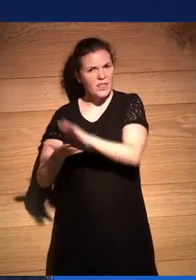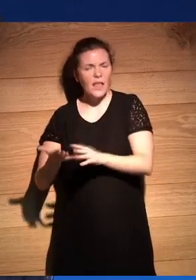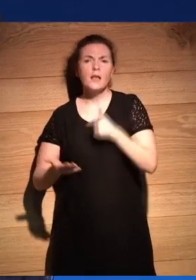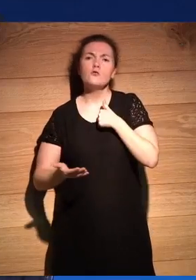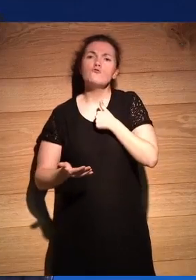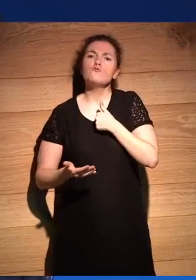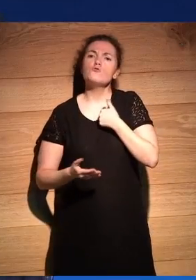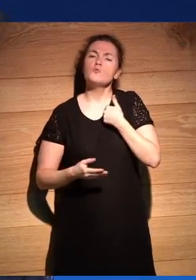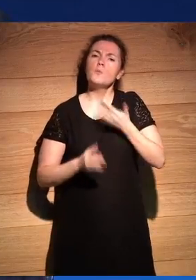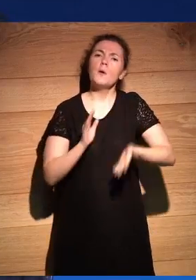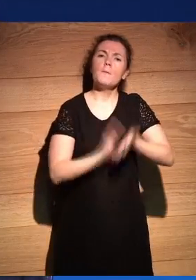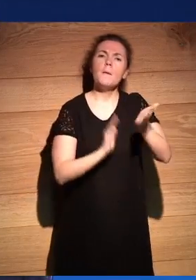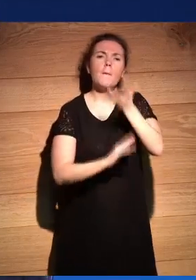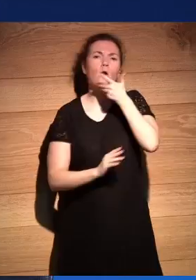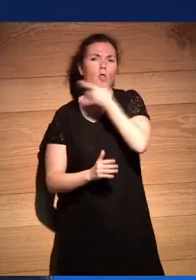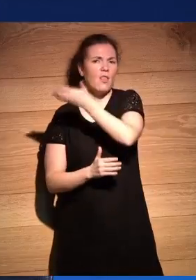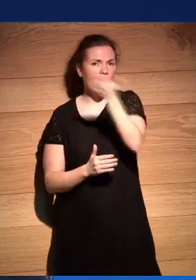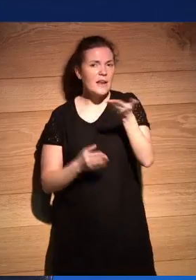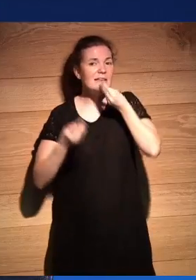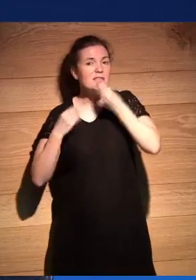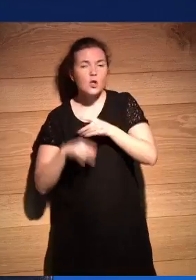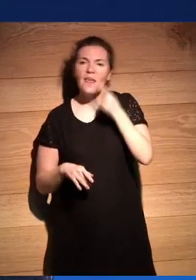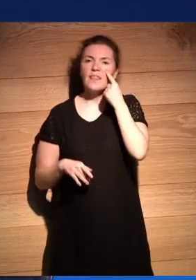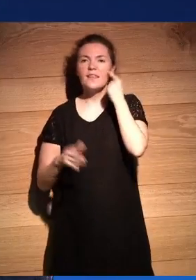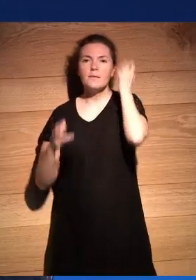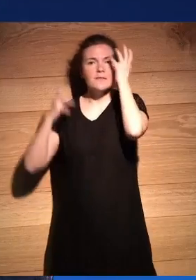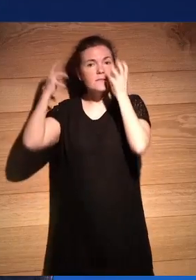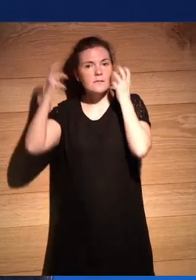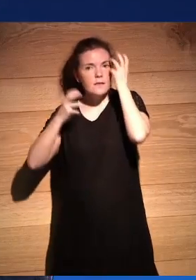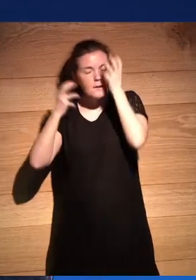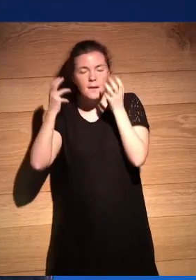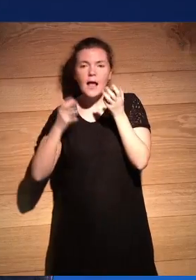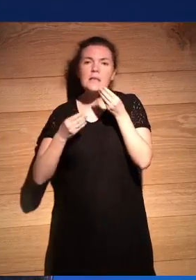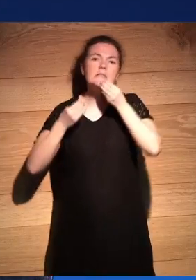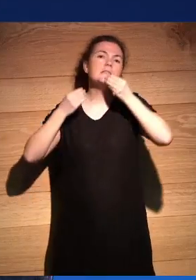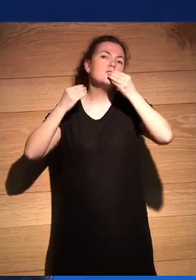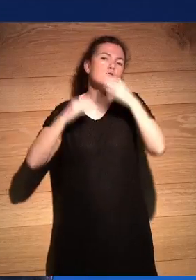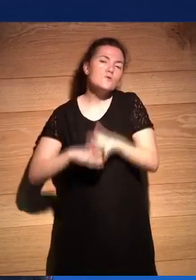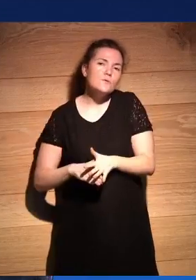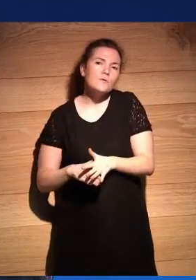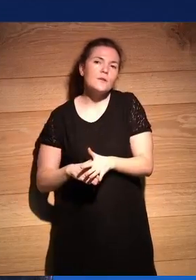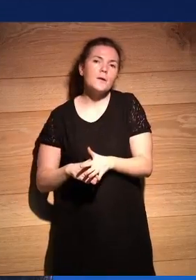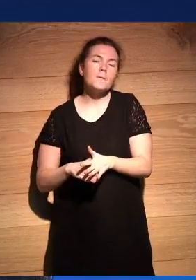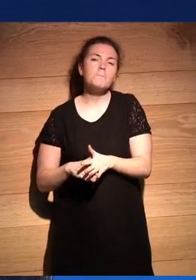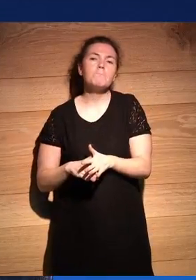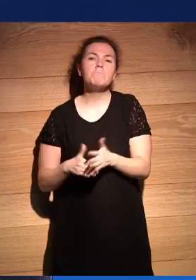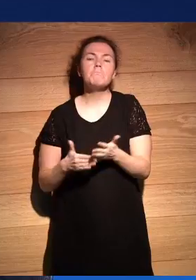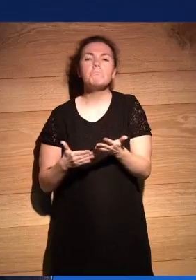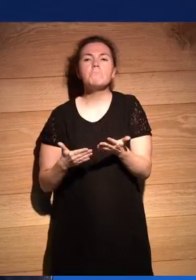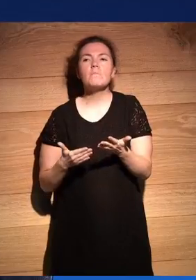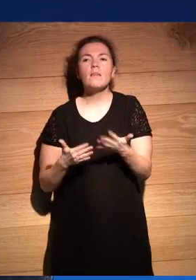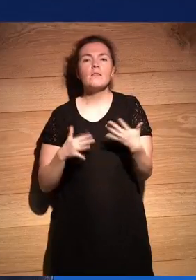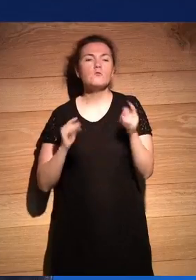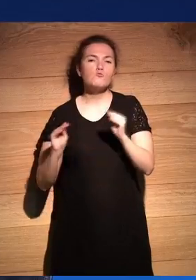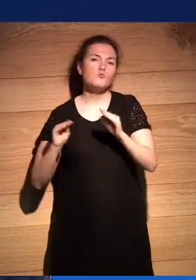ese sentido la historia de los detectives salvajes y la historia de los de los del